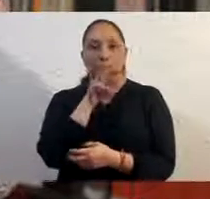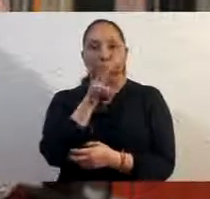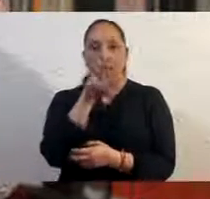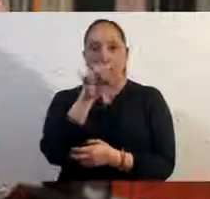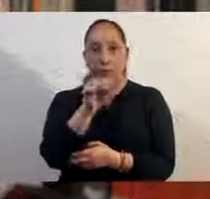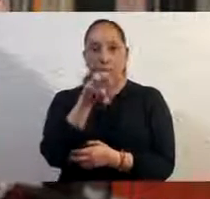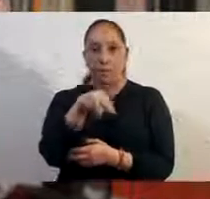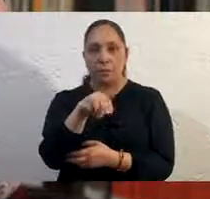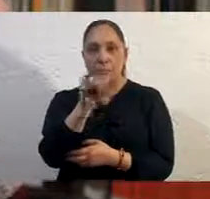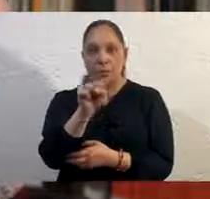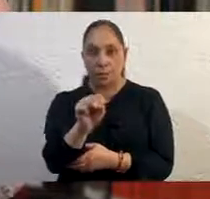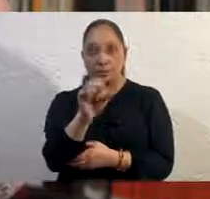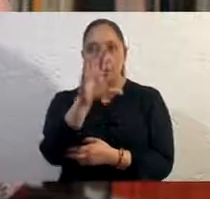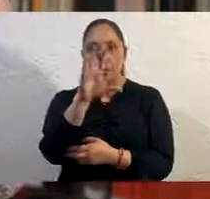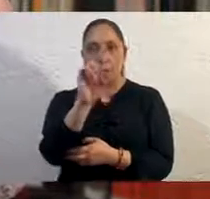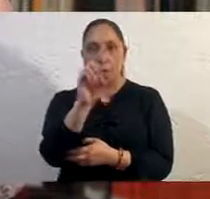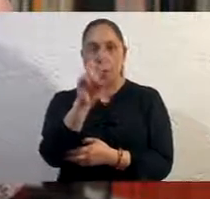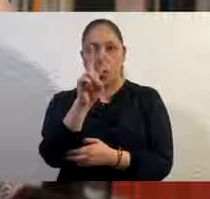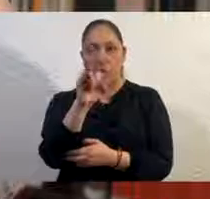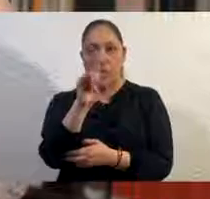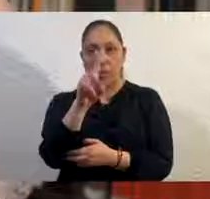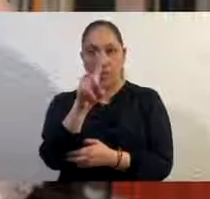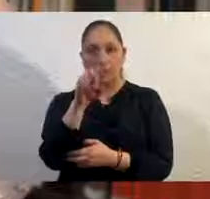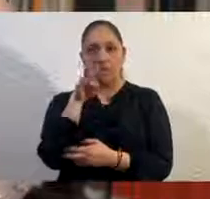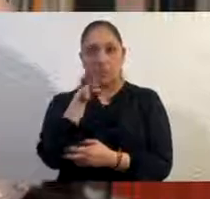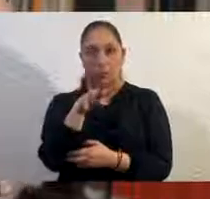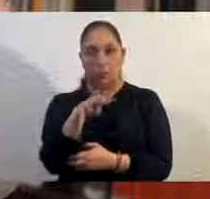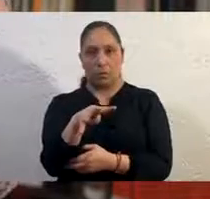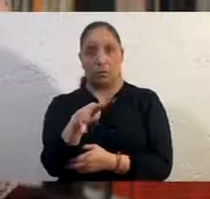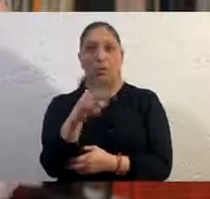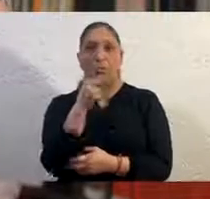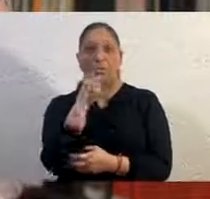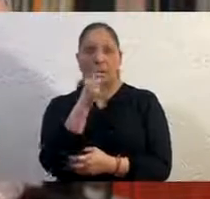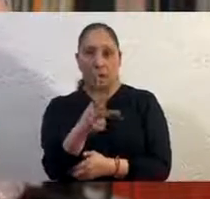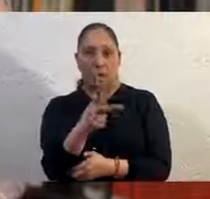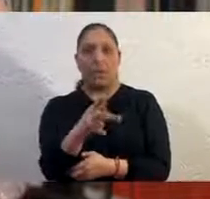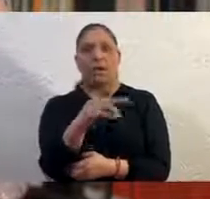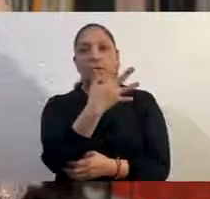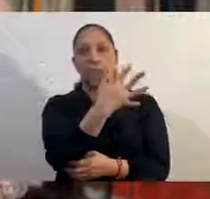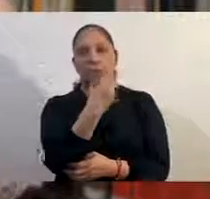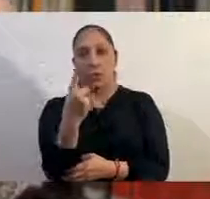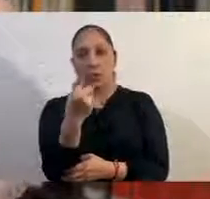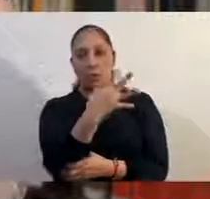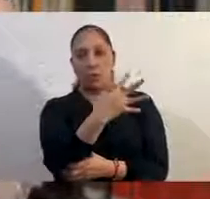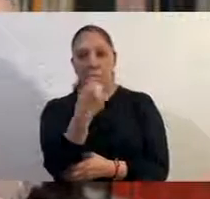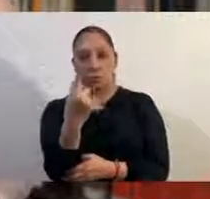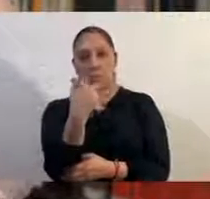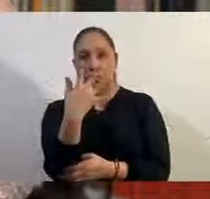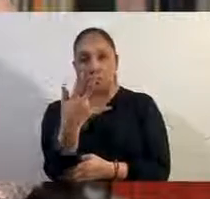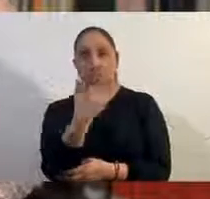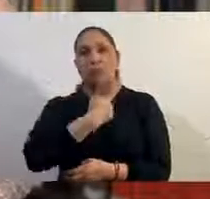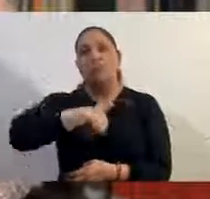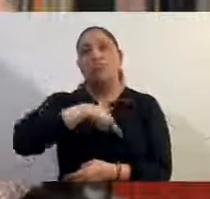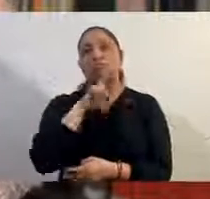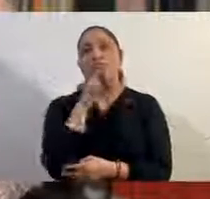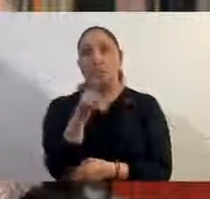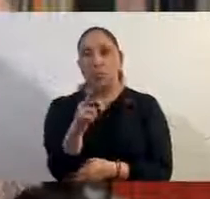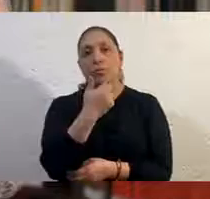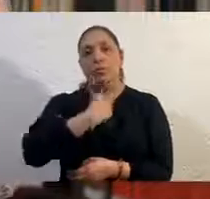-19 al 51515. Les vamos a responder y los vamos a atender.